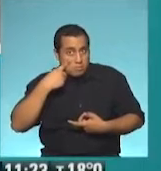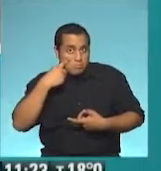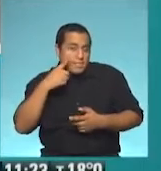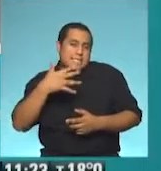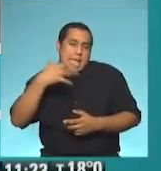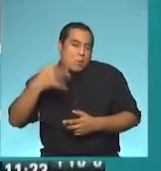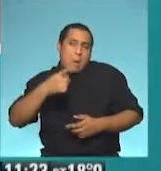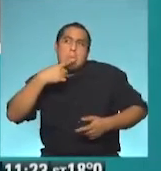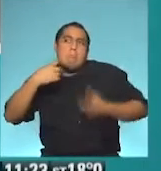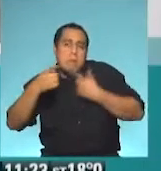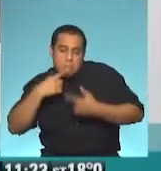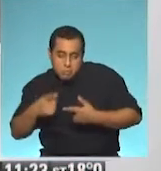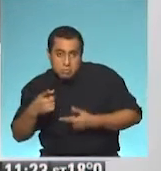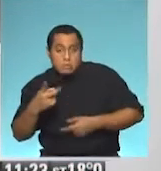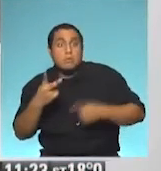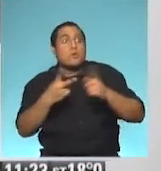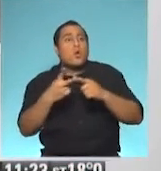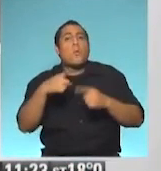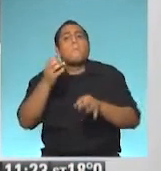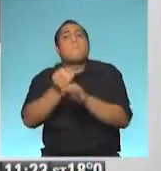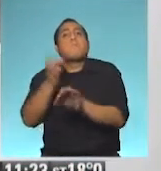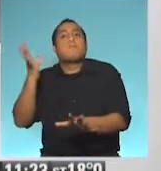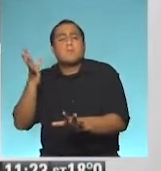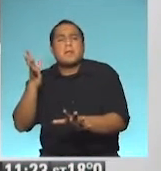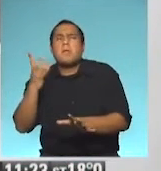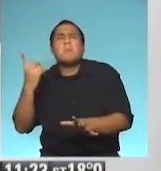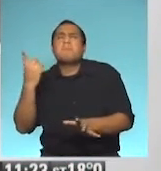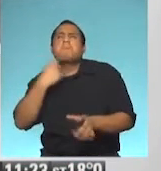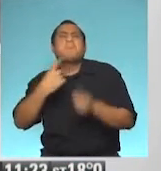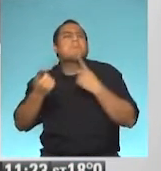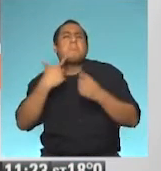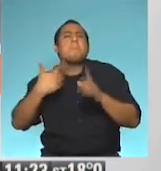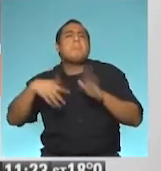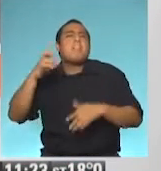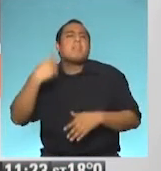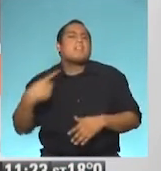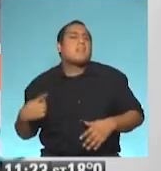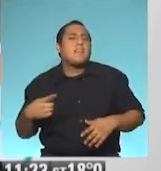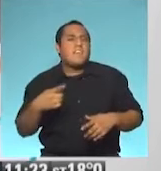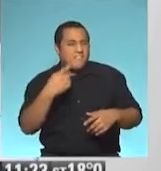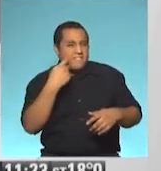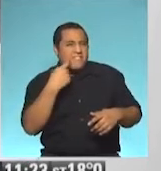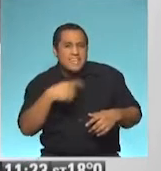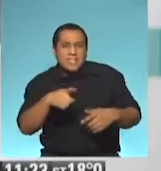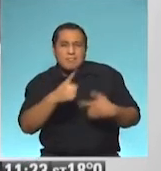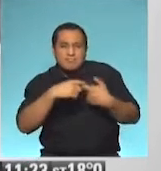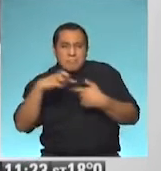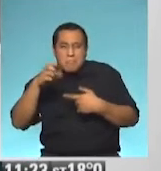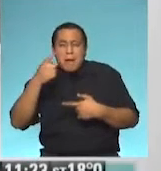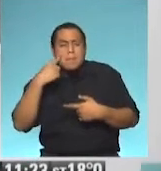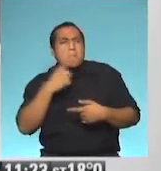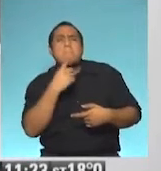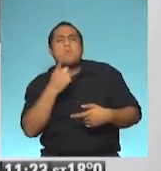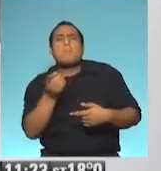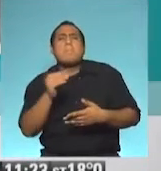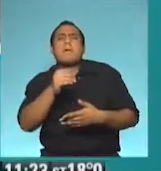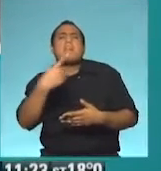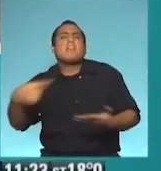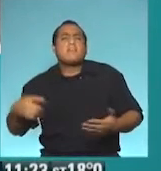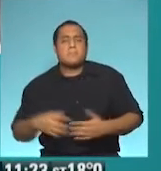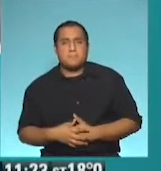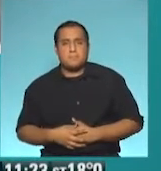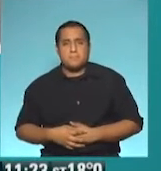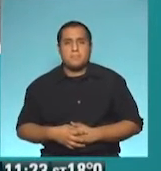muchas consultas, y el otro son los profesionales. ¿Qué consultas son las más habituales en los afiliados? ¿Cuáles son las que más habitualmente recibís?